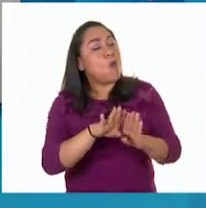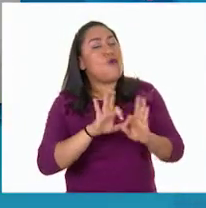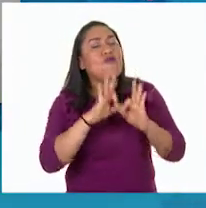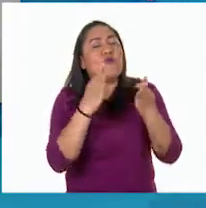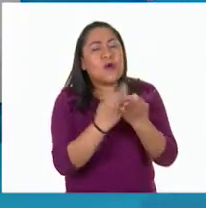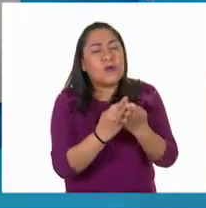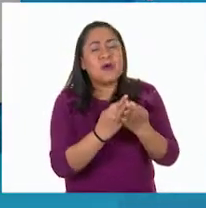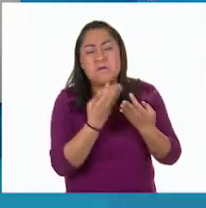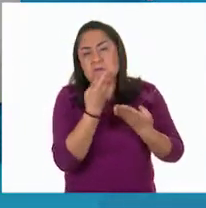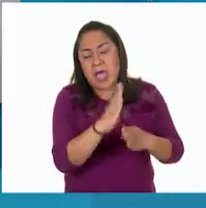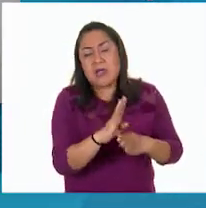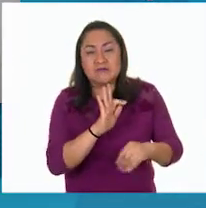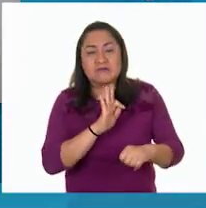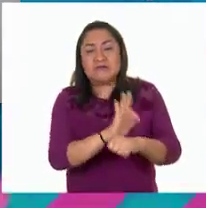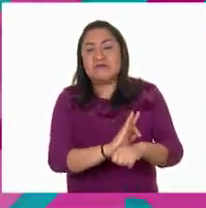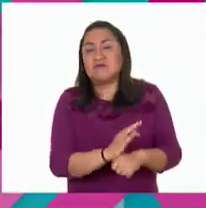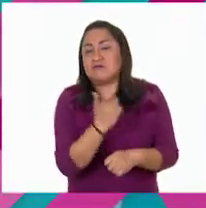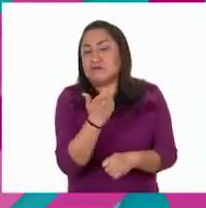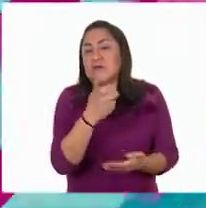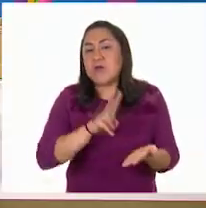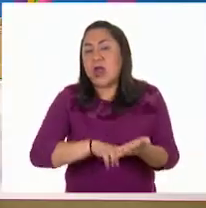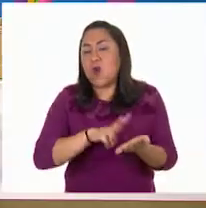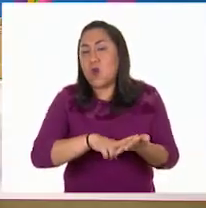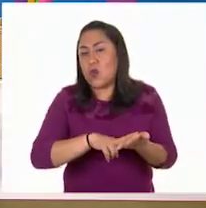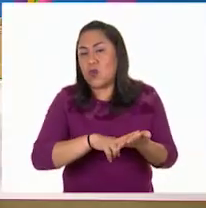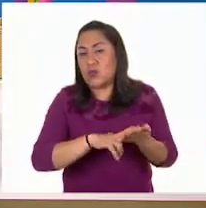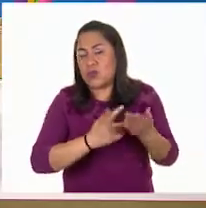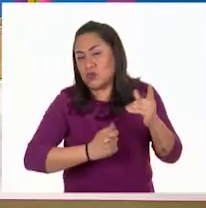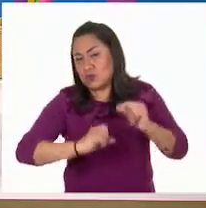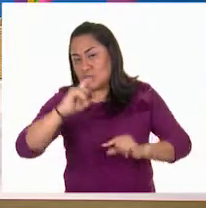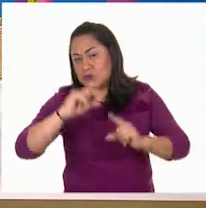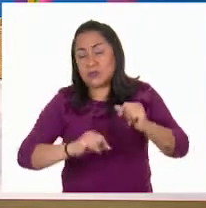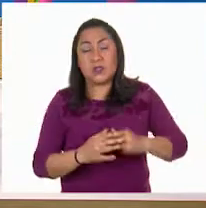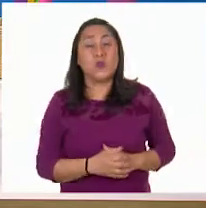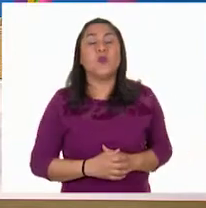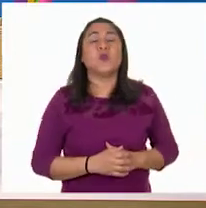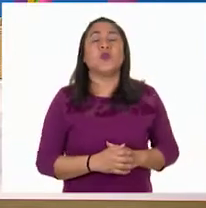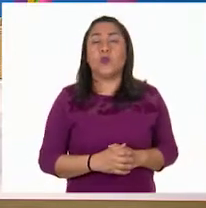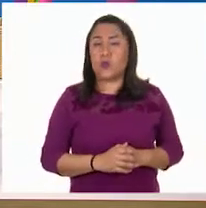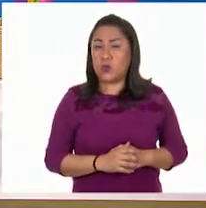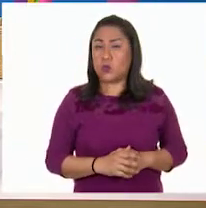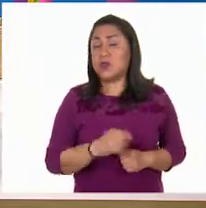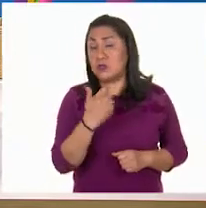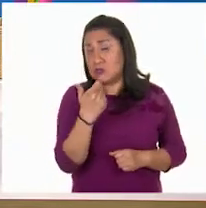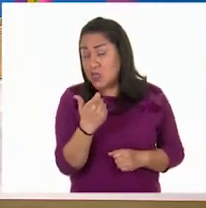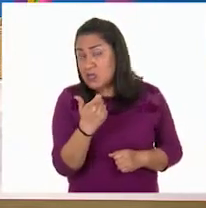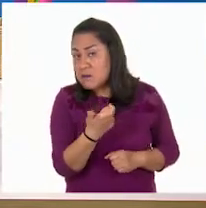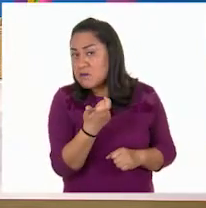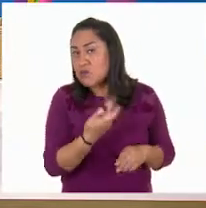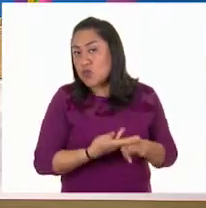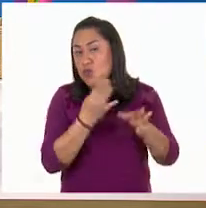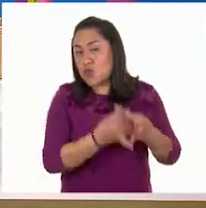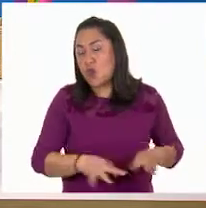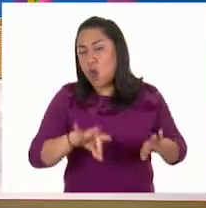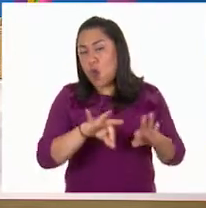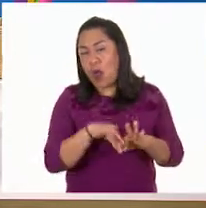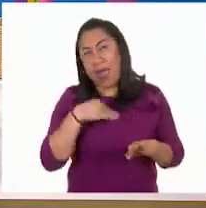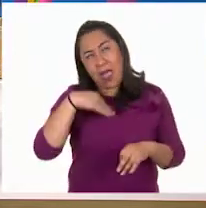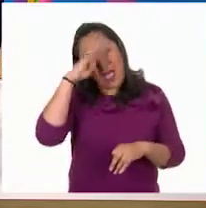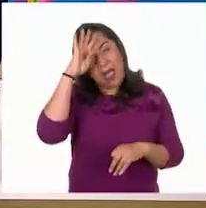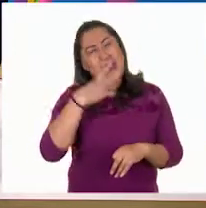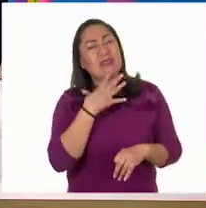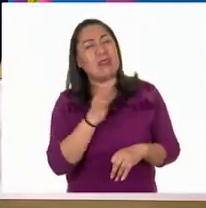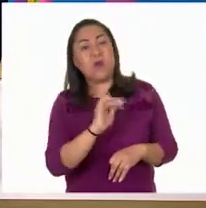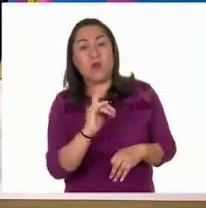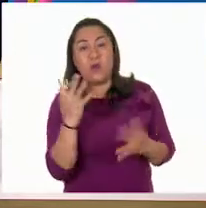protege el valor de nuestro dinero. ¡Guau, maestra! El dinero implica mucho más de lo que pensé. Entonces, ¿podemos